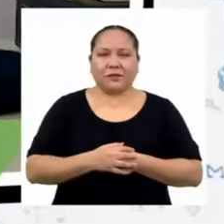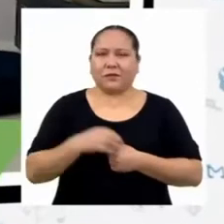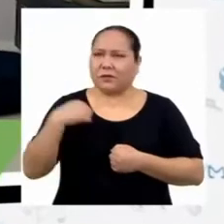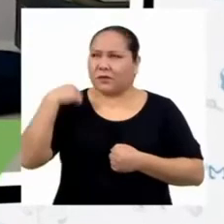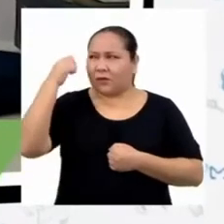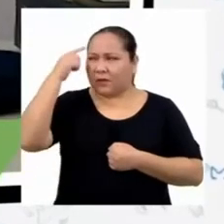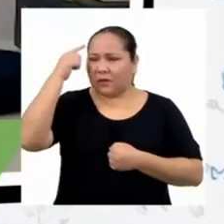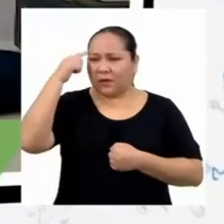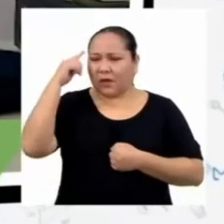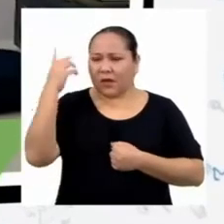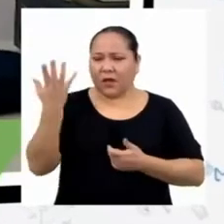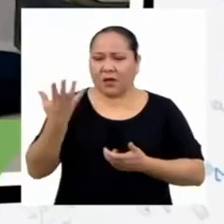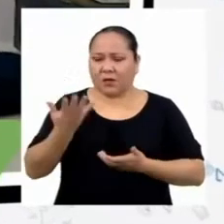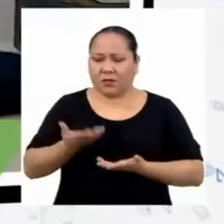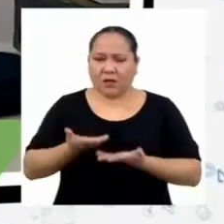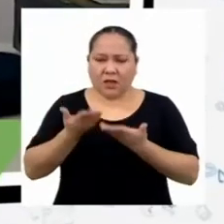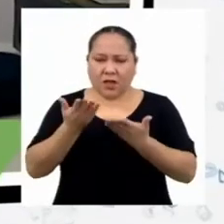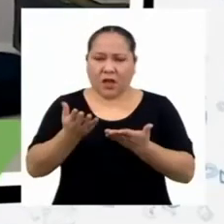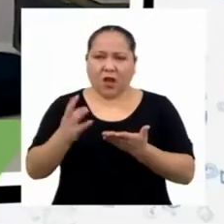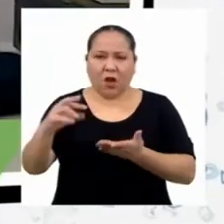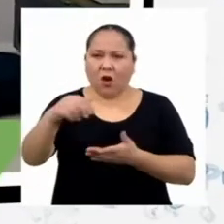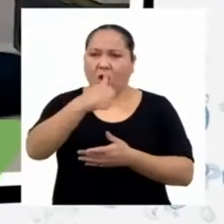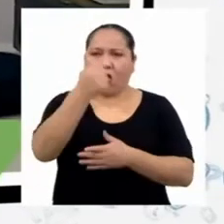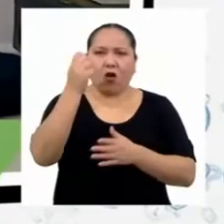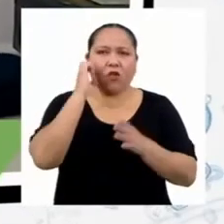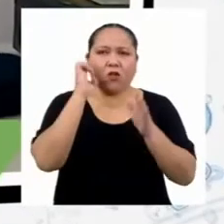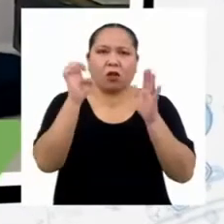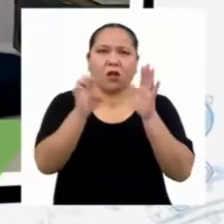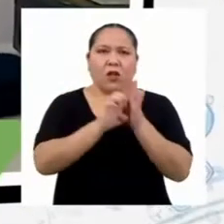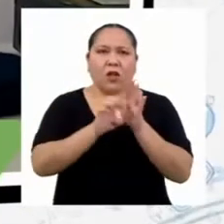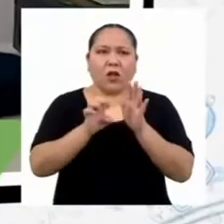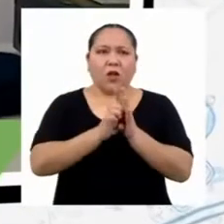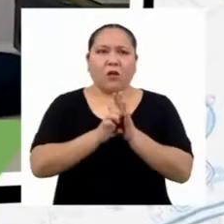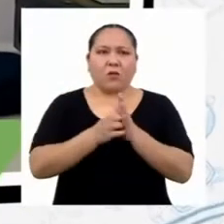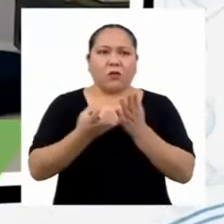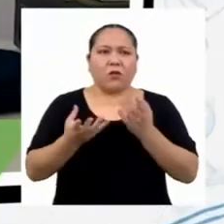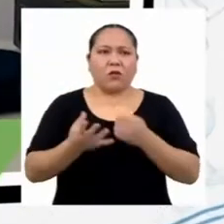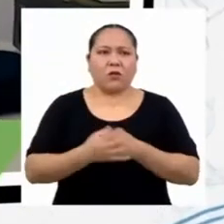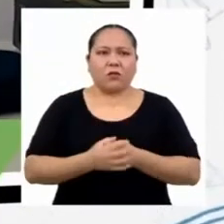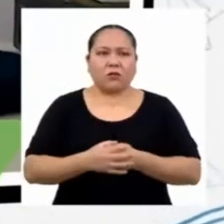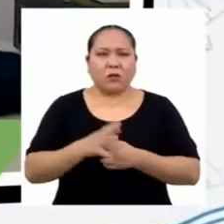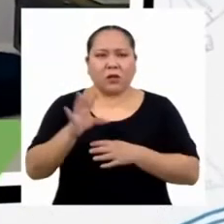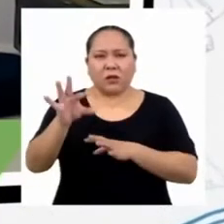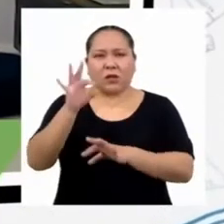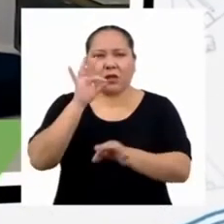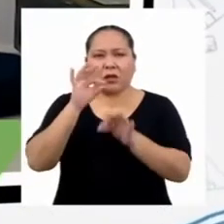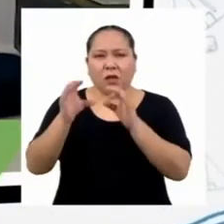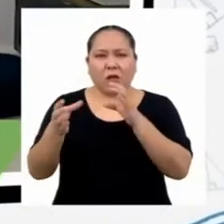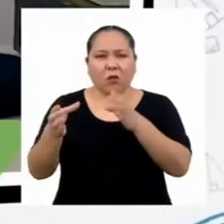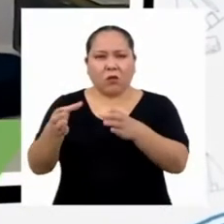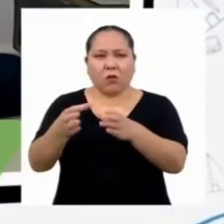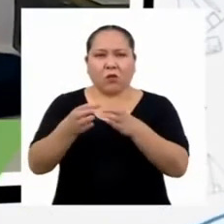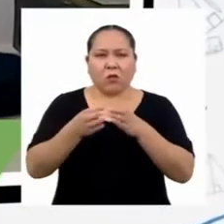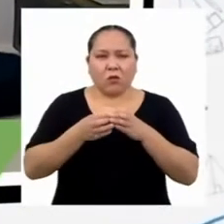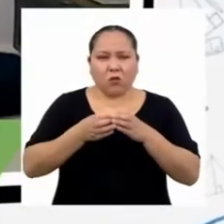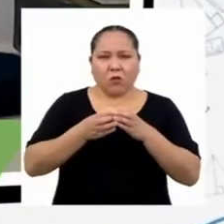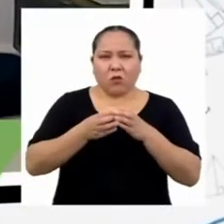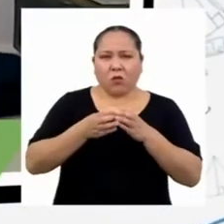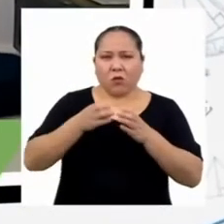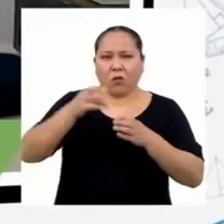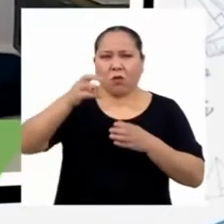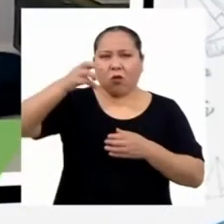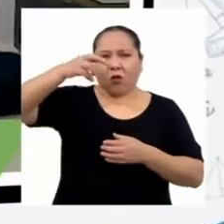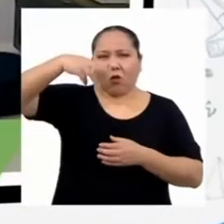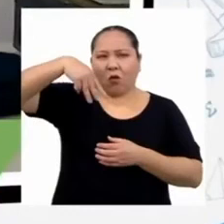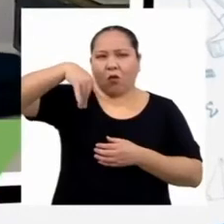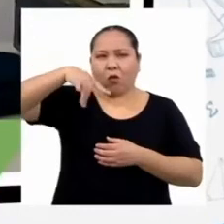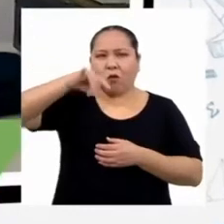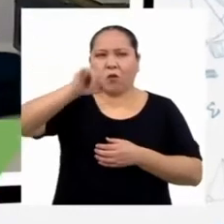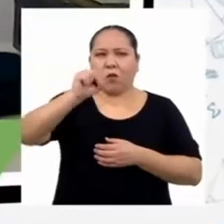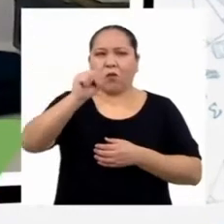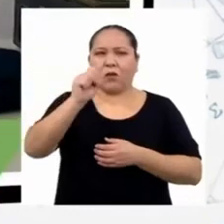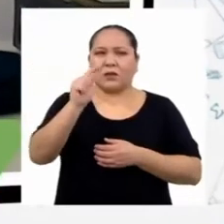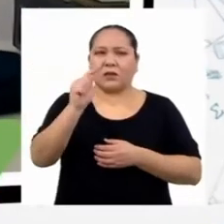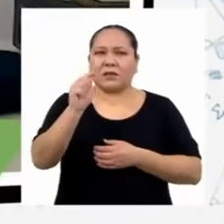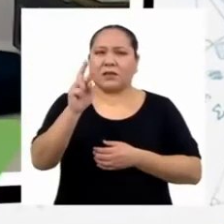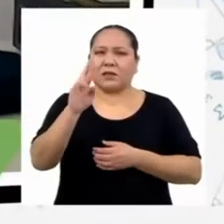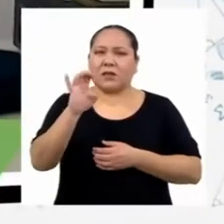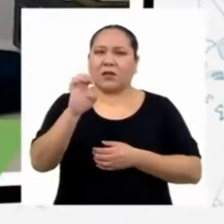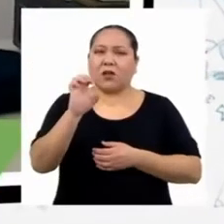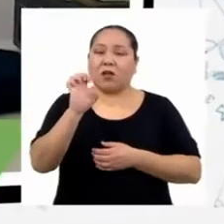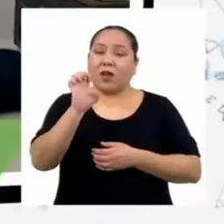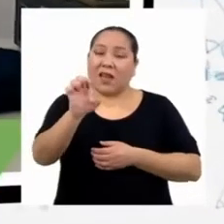puede dar otro ejemplo de cómo obtener una muestra de una población, aplicando el muestreo de certificado proporcional?